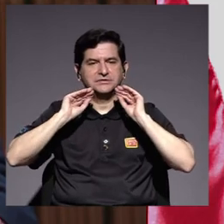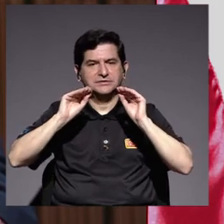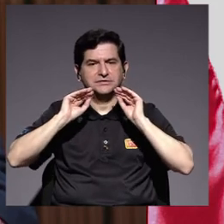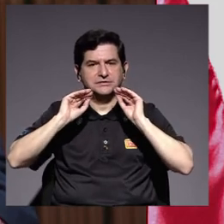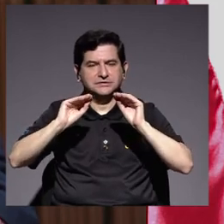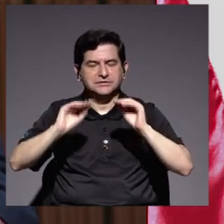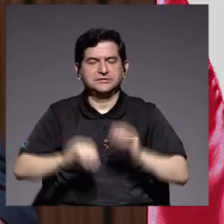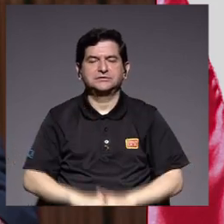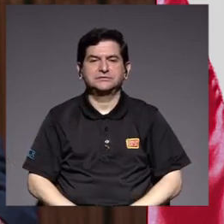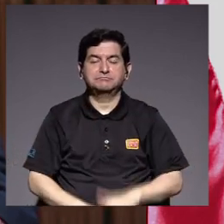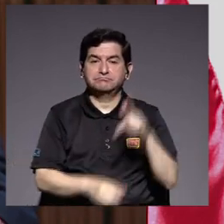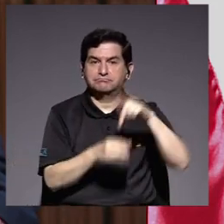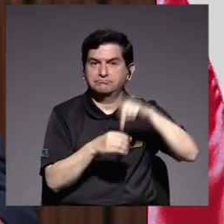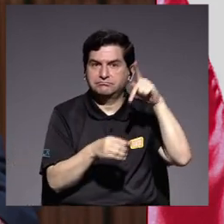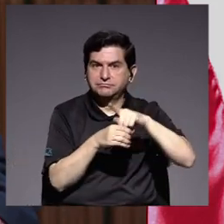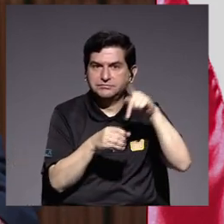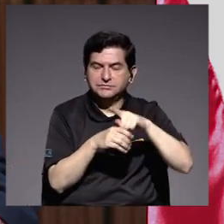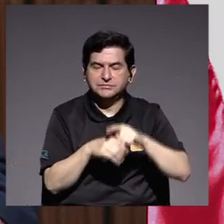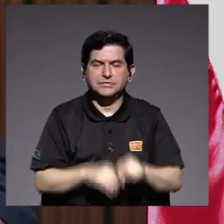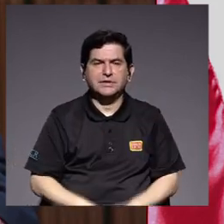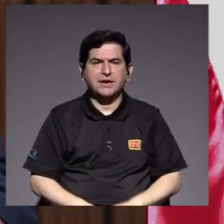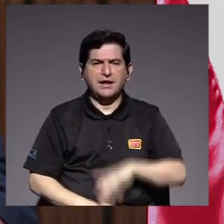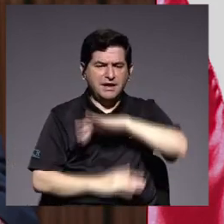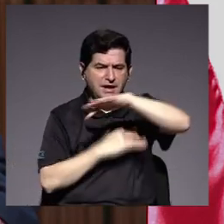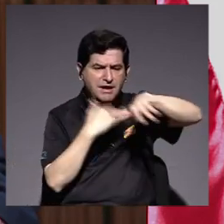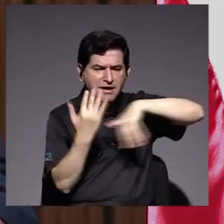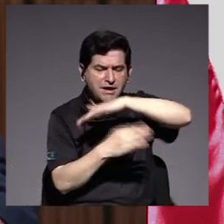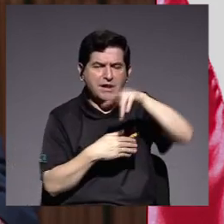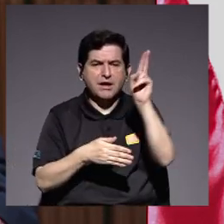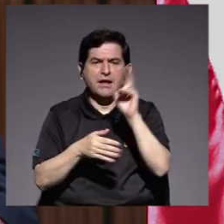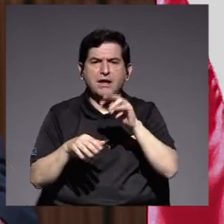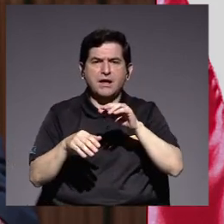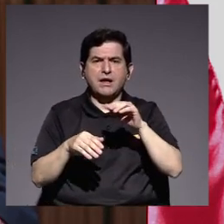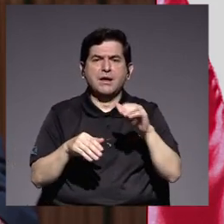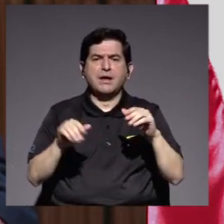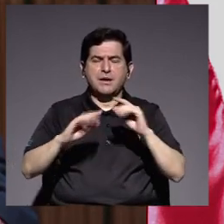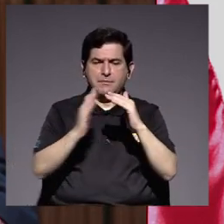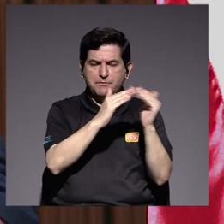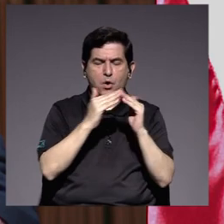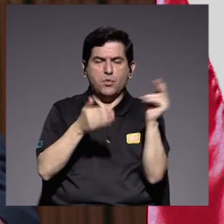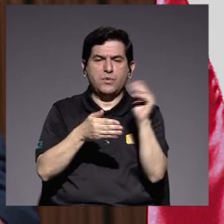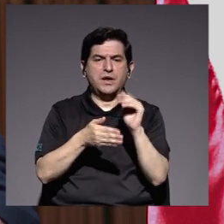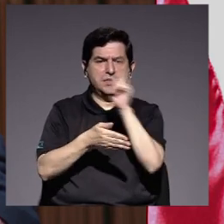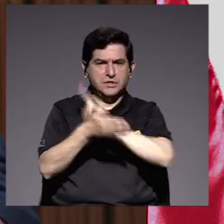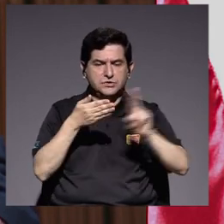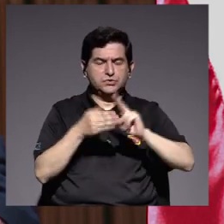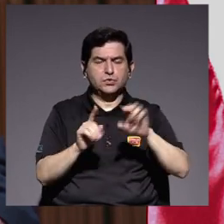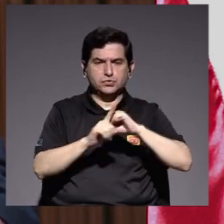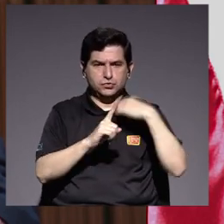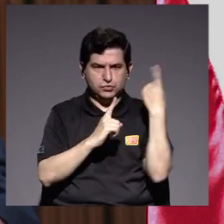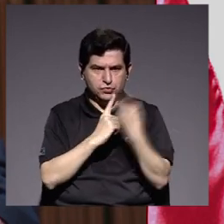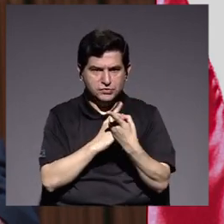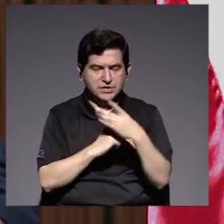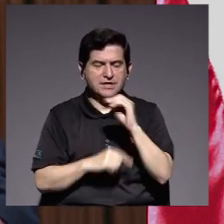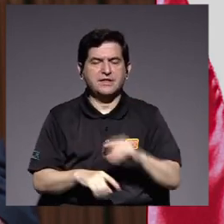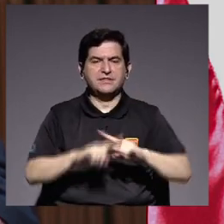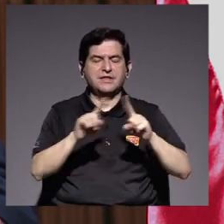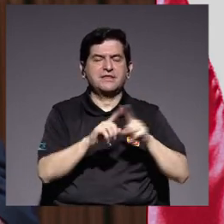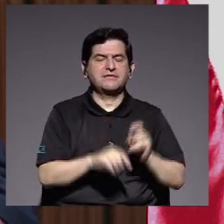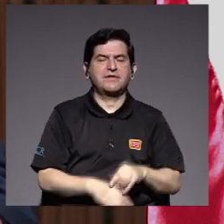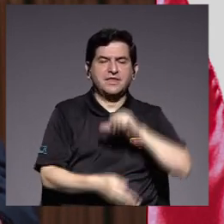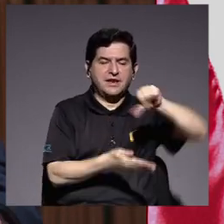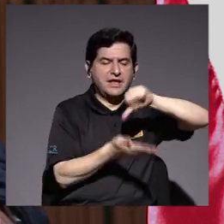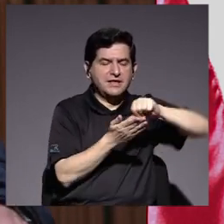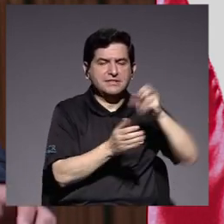donde participa e interactúa la comunidad universitaria la sociedad civil así como centros e institutos